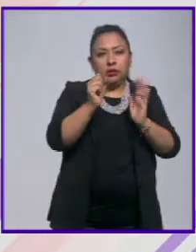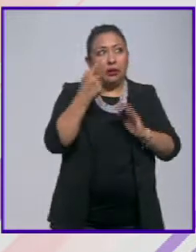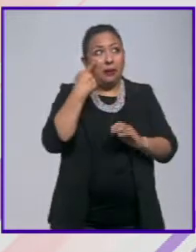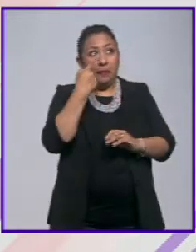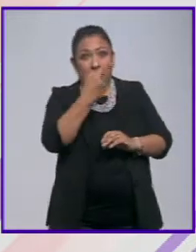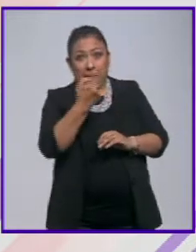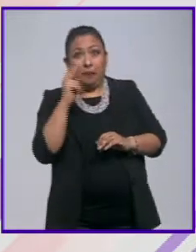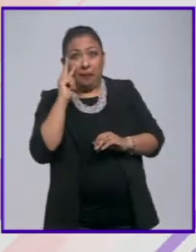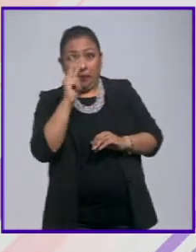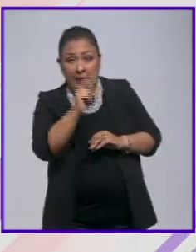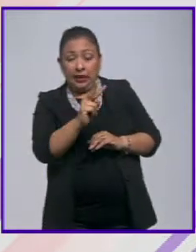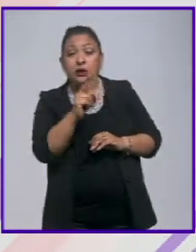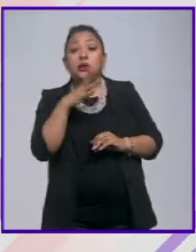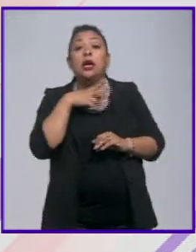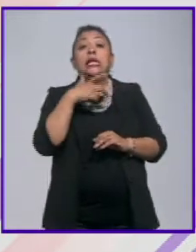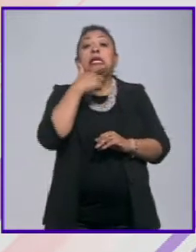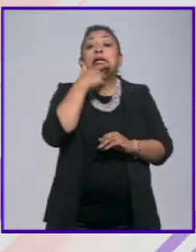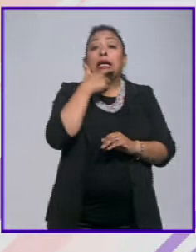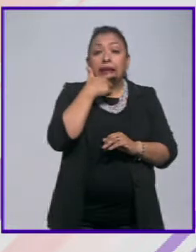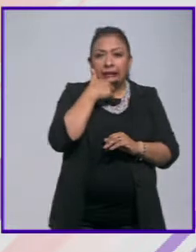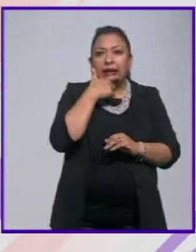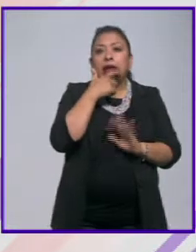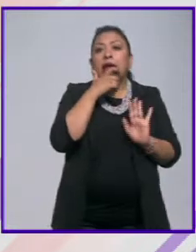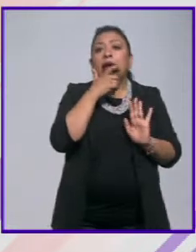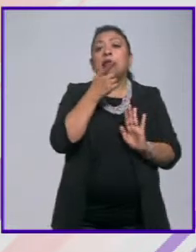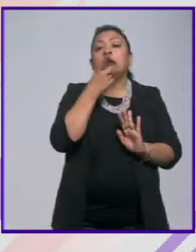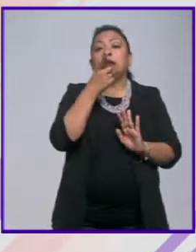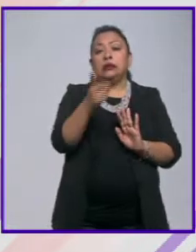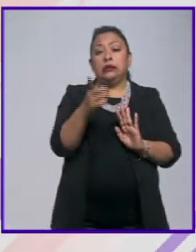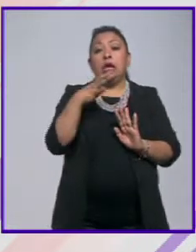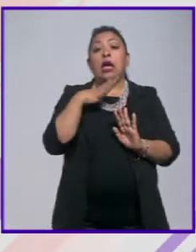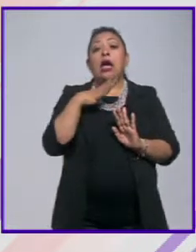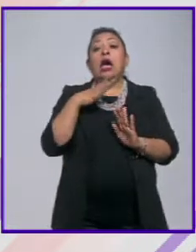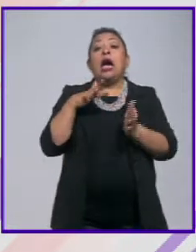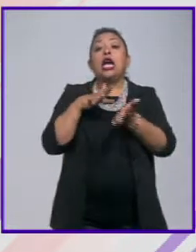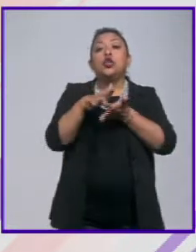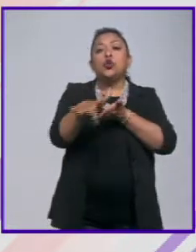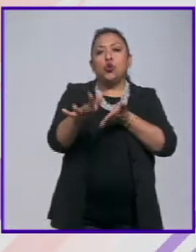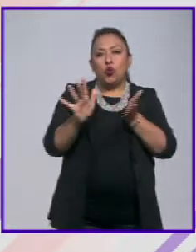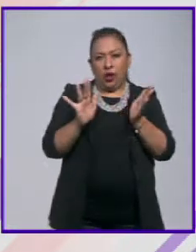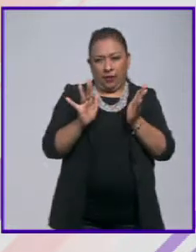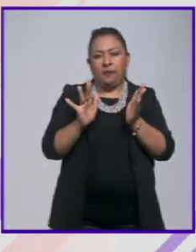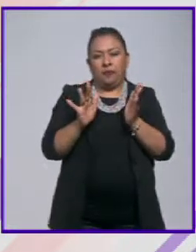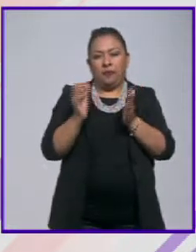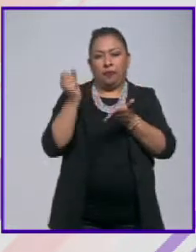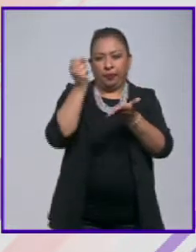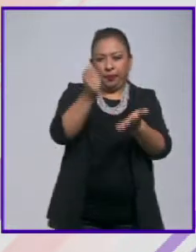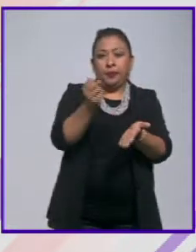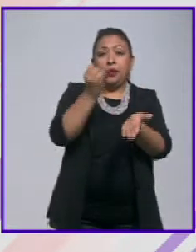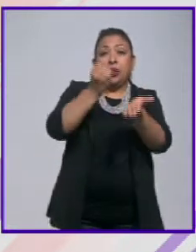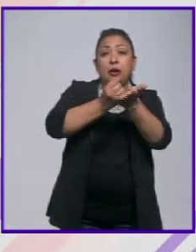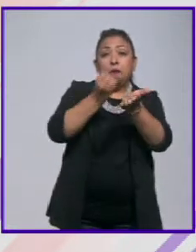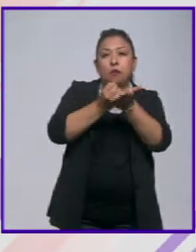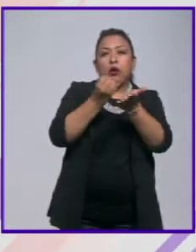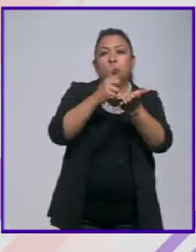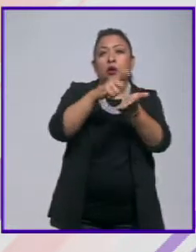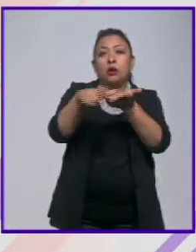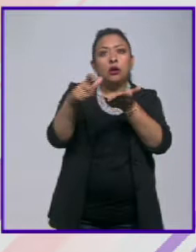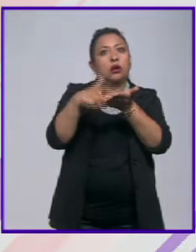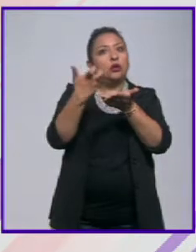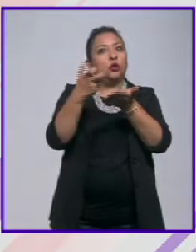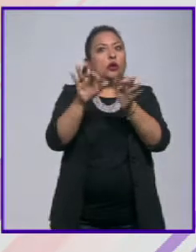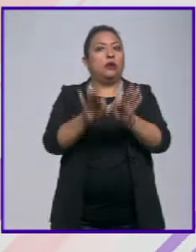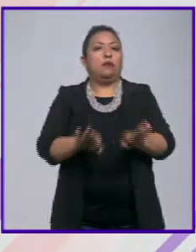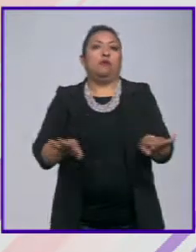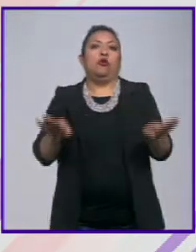es que el Reino Unido considera que los fondos de ayuda y el impuesto al consumo son más